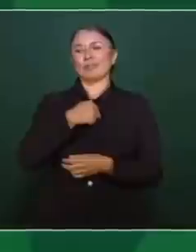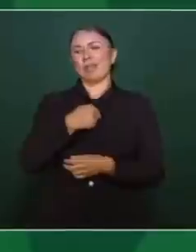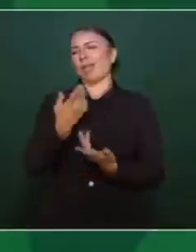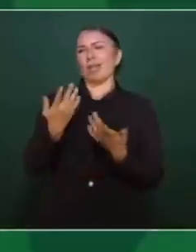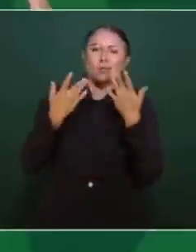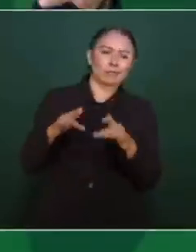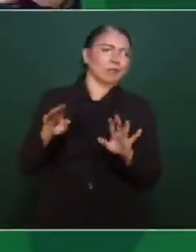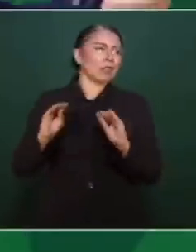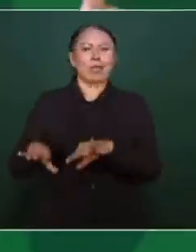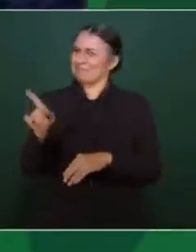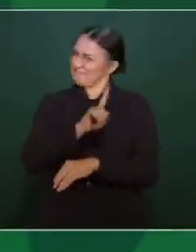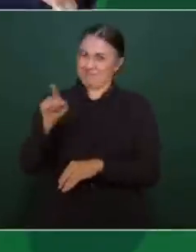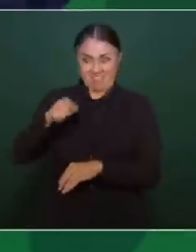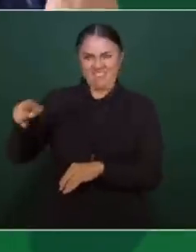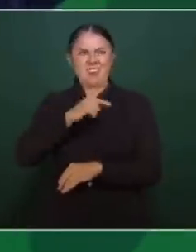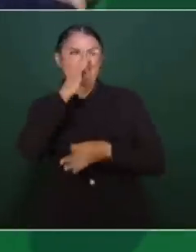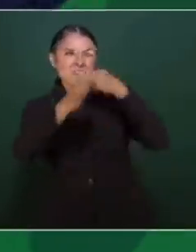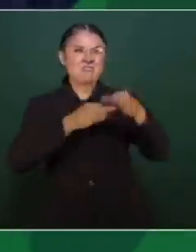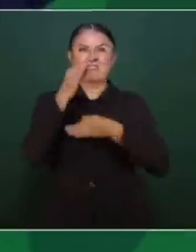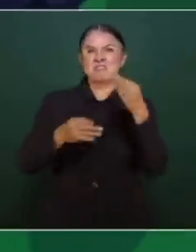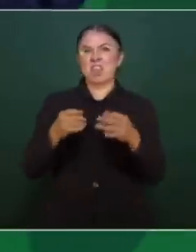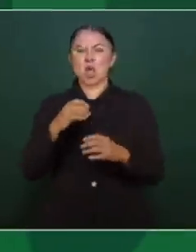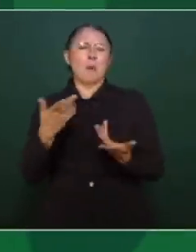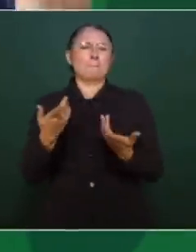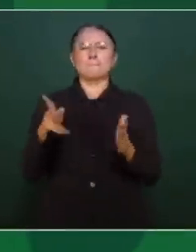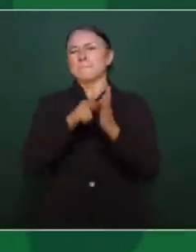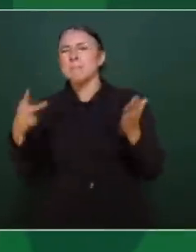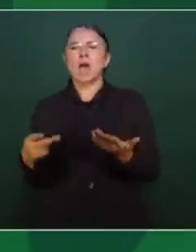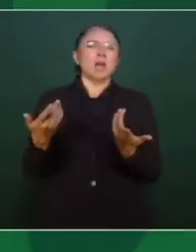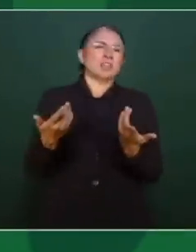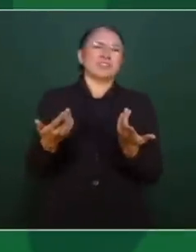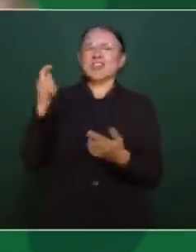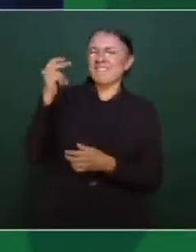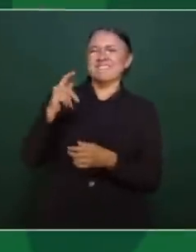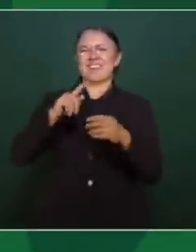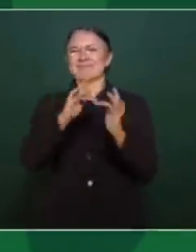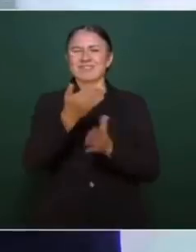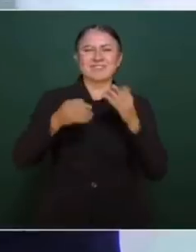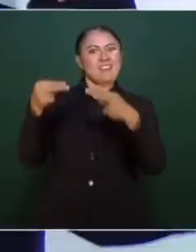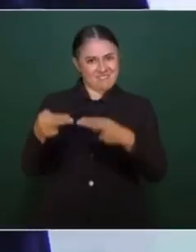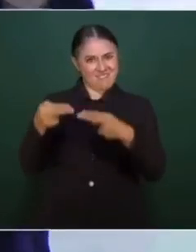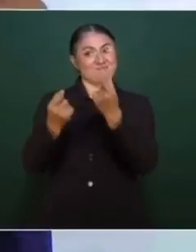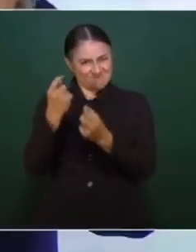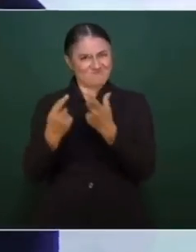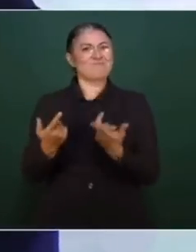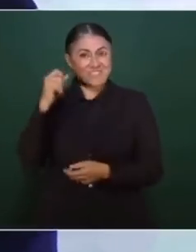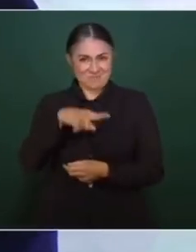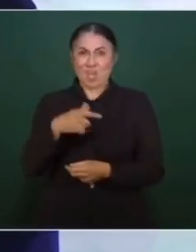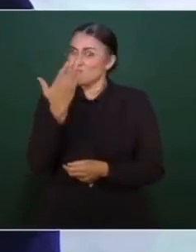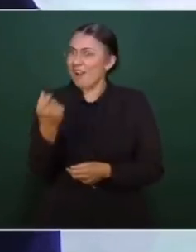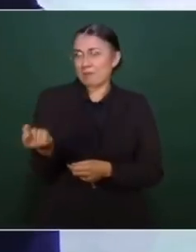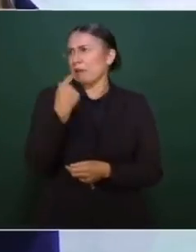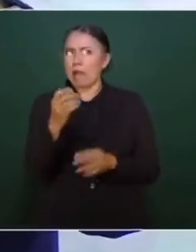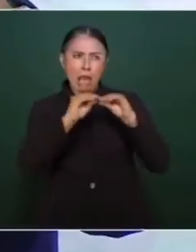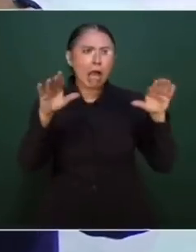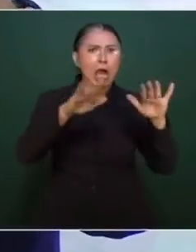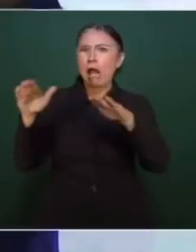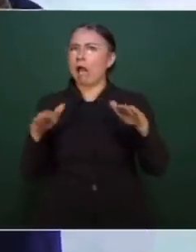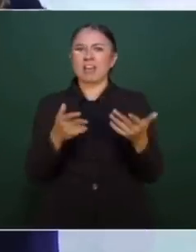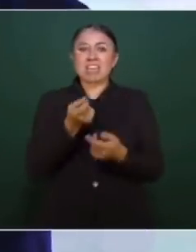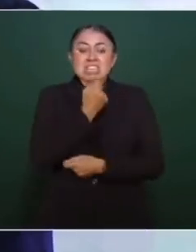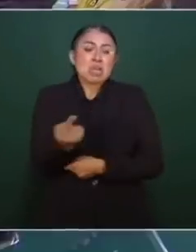andar campañas en medios de comunicación, porque estaban también metidos dueños de medios de comunicación en el negocio de la venta de los medicamentos. Que no había medicamentos, que los niños